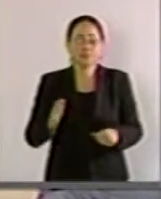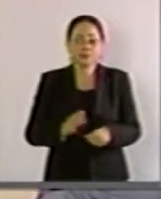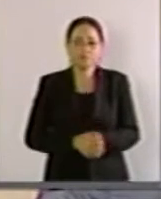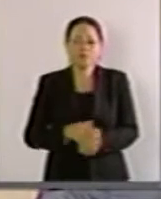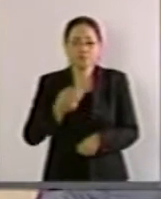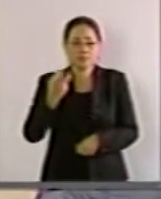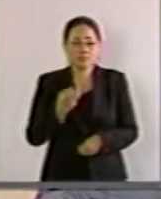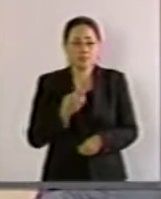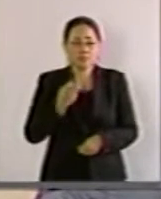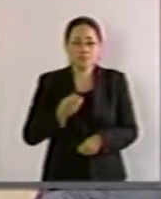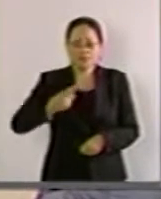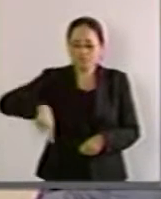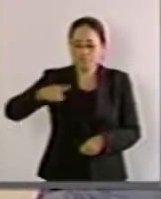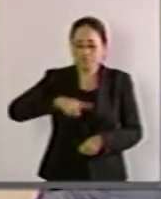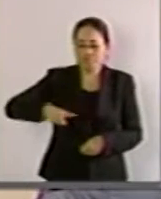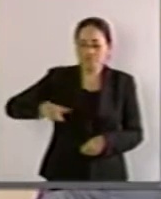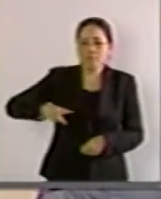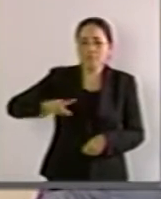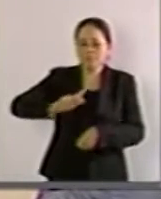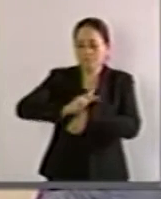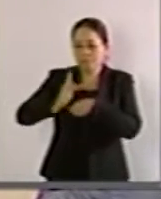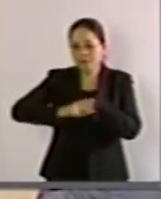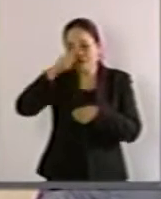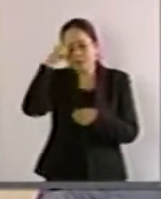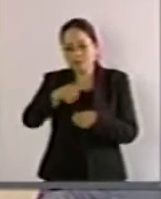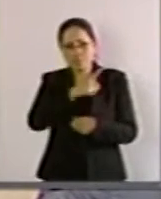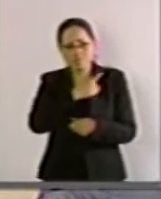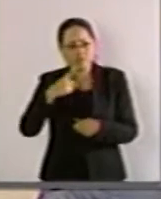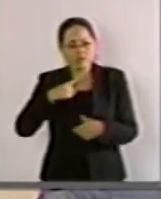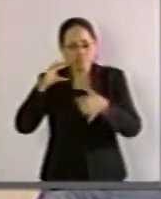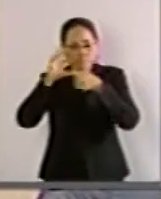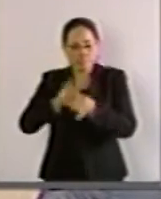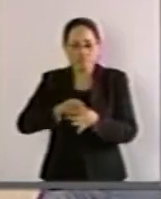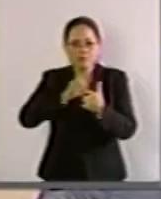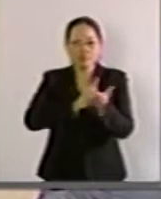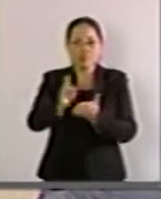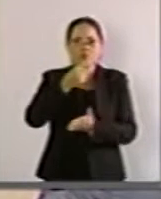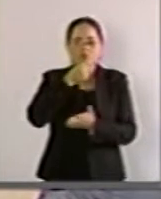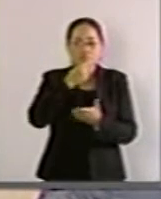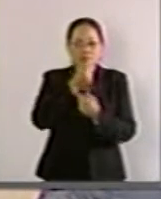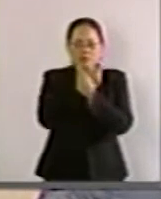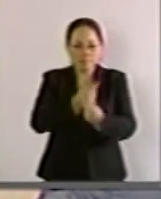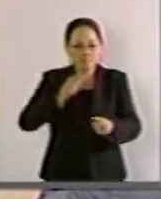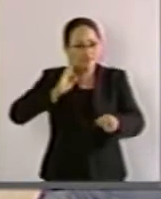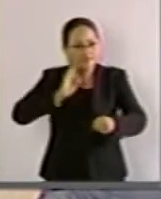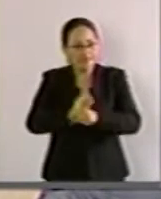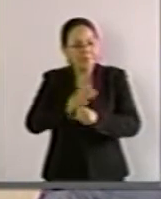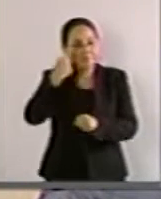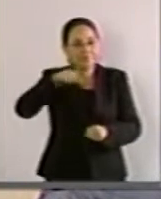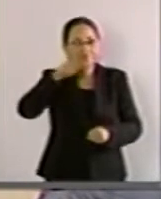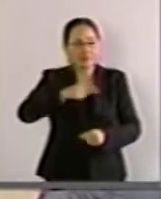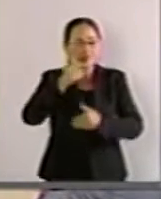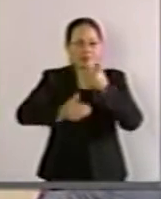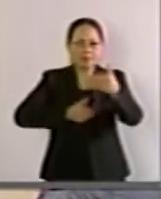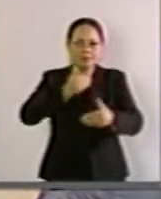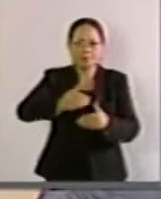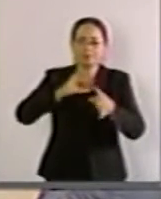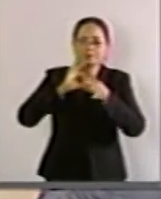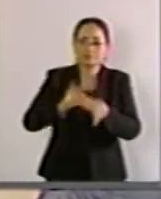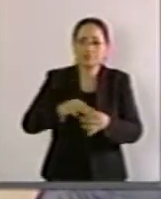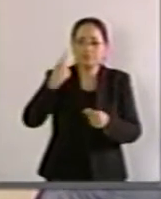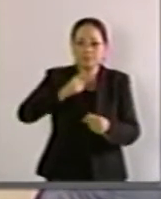tanto, el Estado mexicano debe garantizar los derechos de los niños y buscar mecanismos que sean jurídicamente